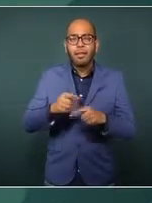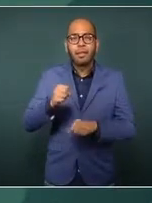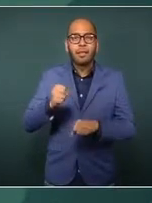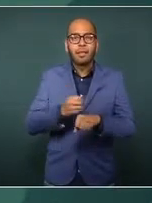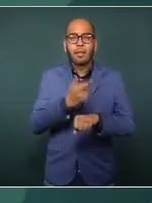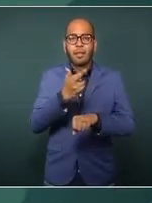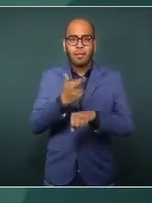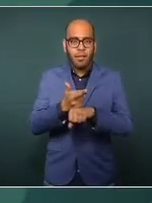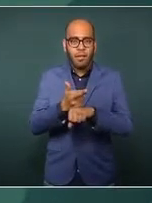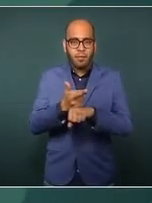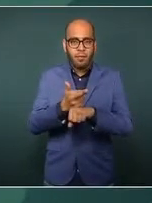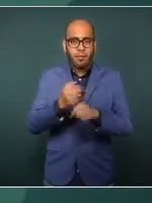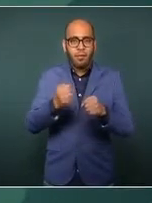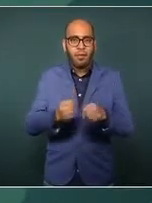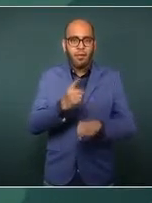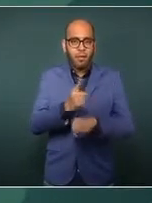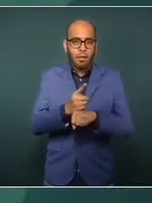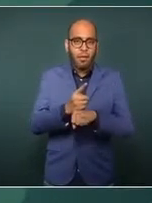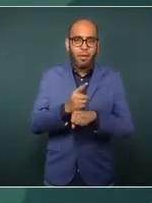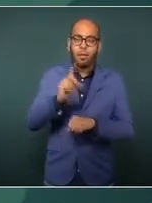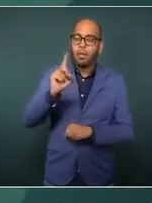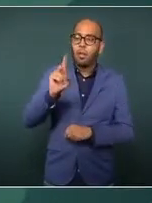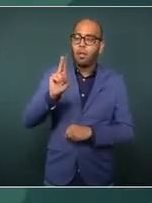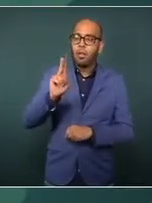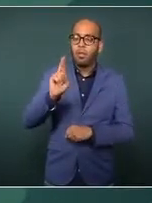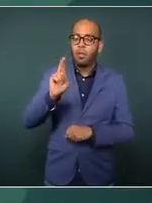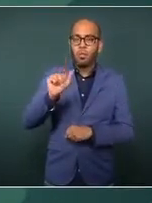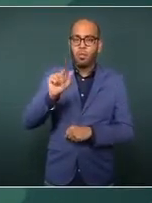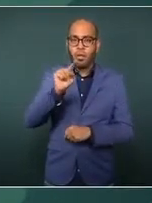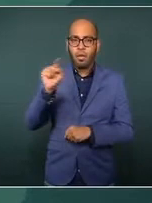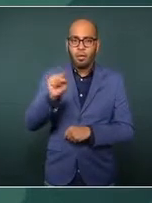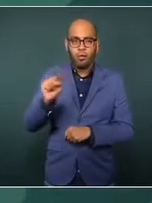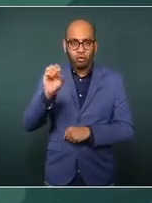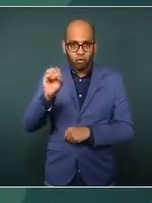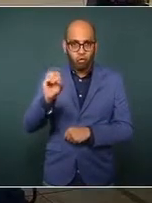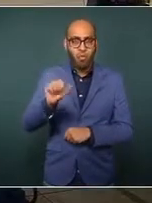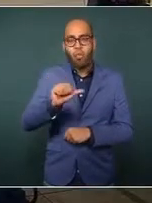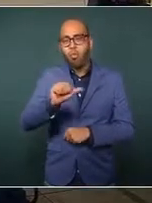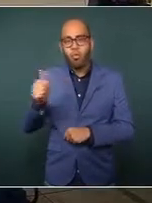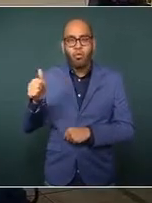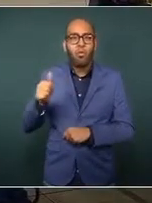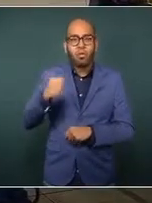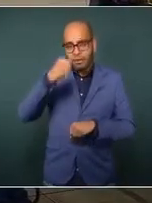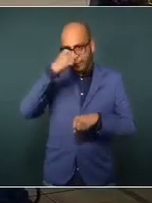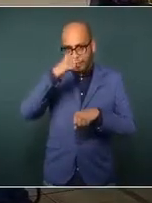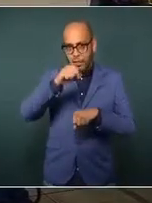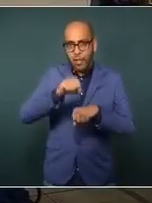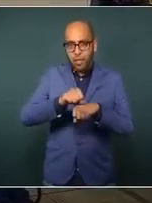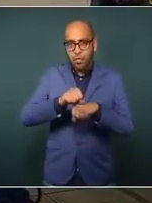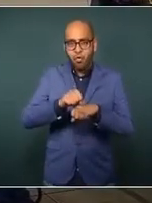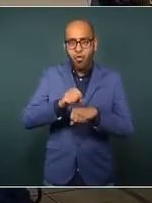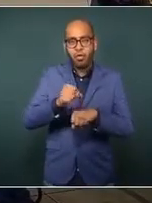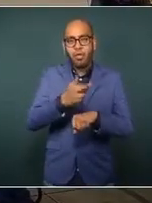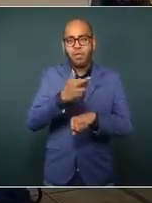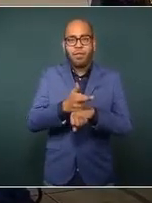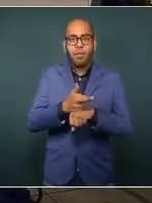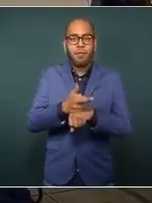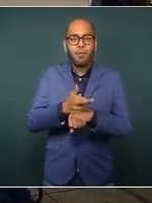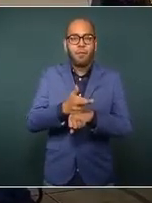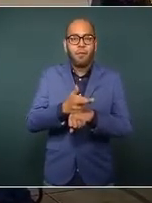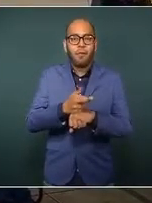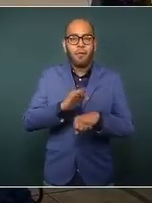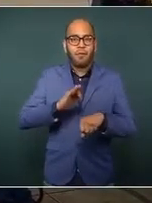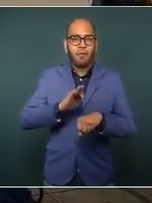Alfonso Durazo, al señor secretario de la defensa, al general Sandoval, al señor